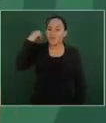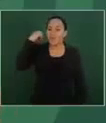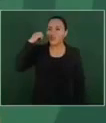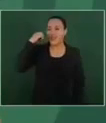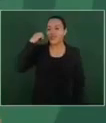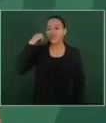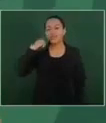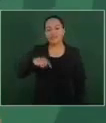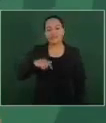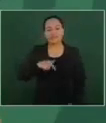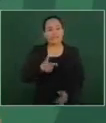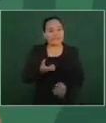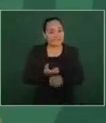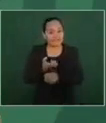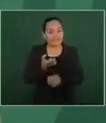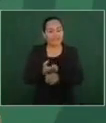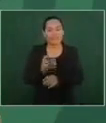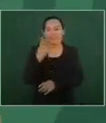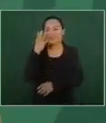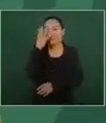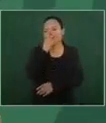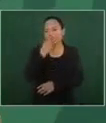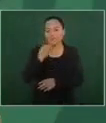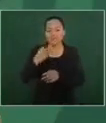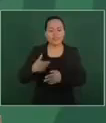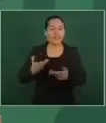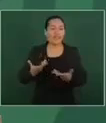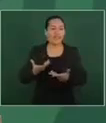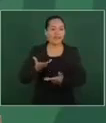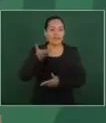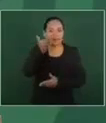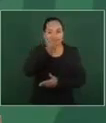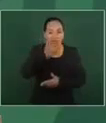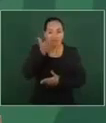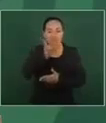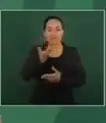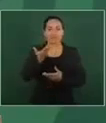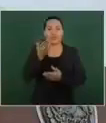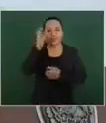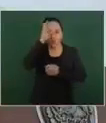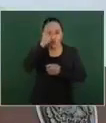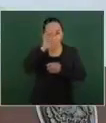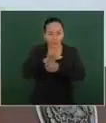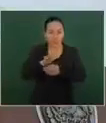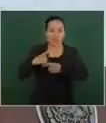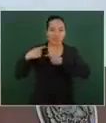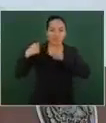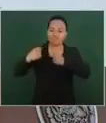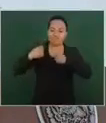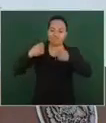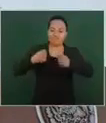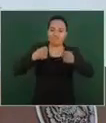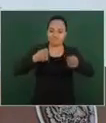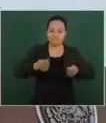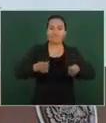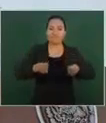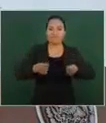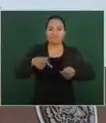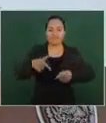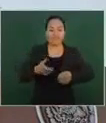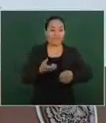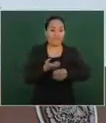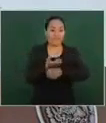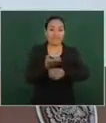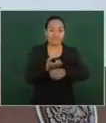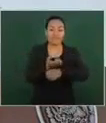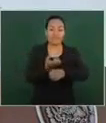tradición histórica, cultural, es un estado